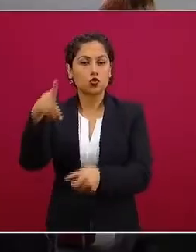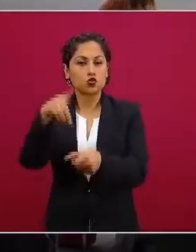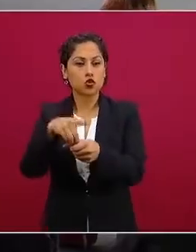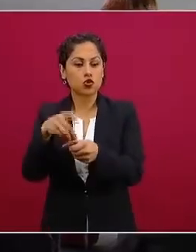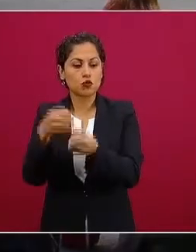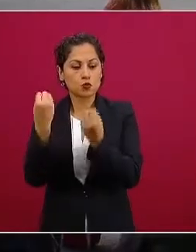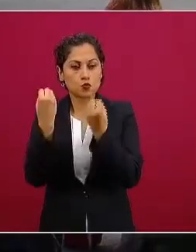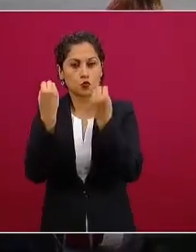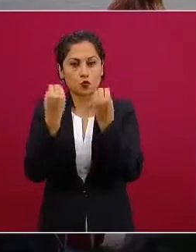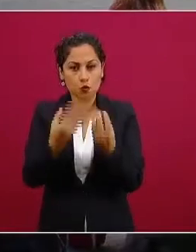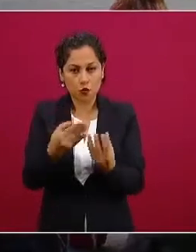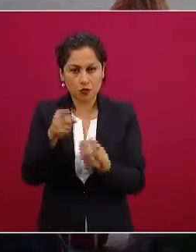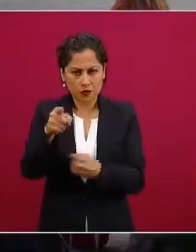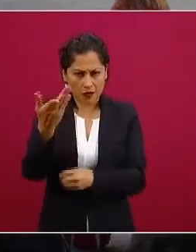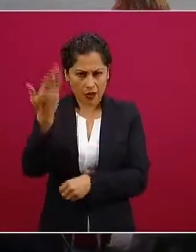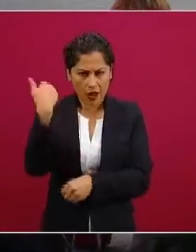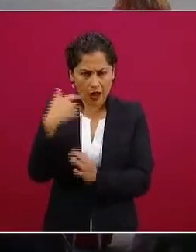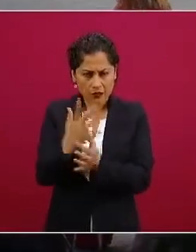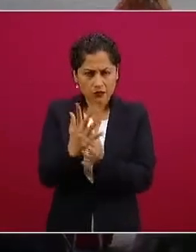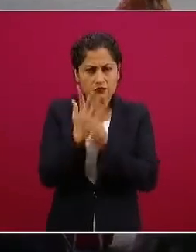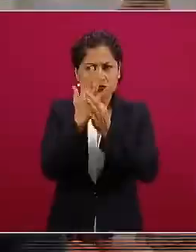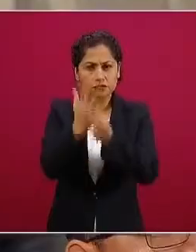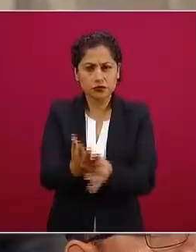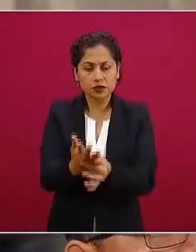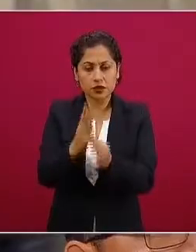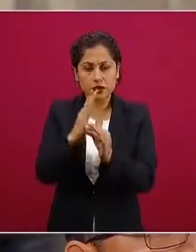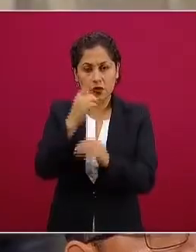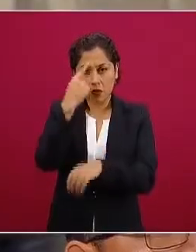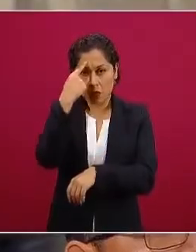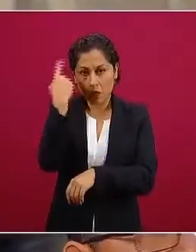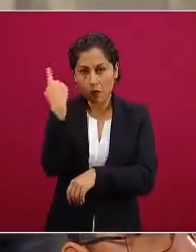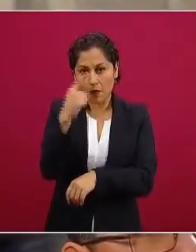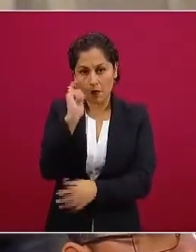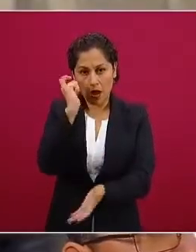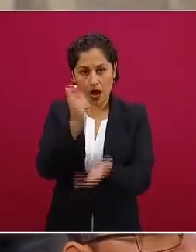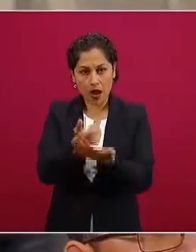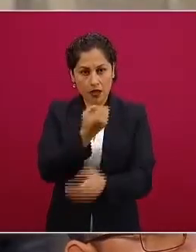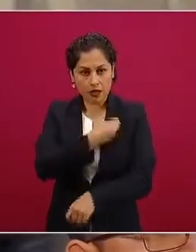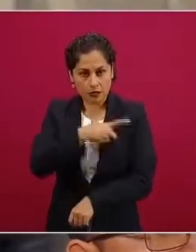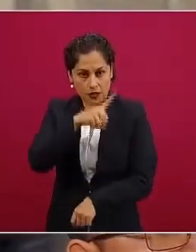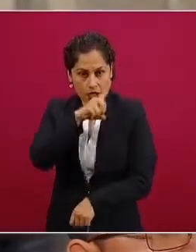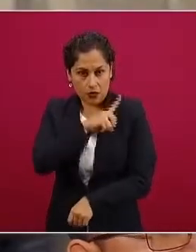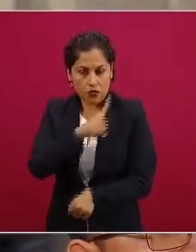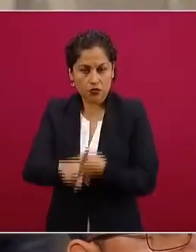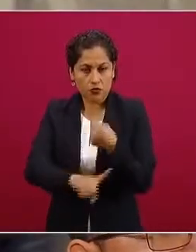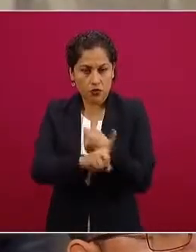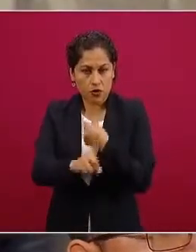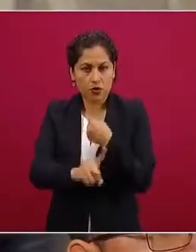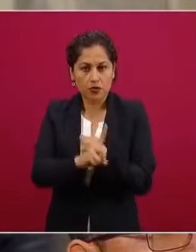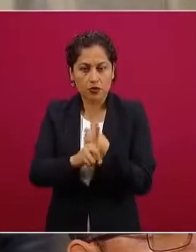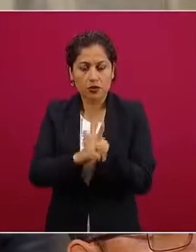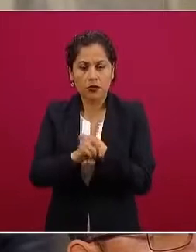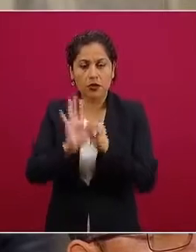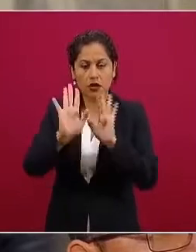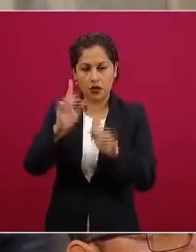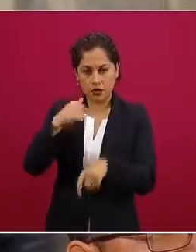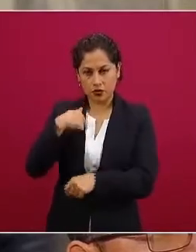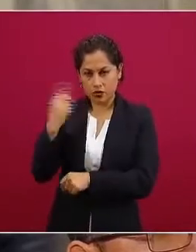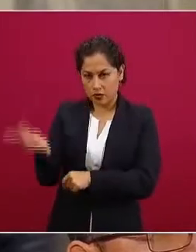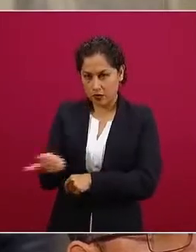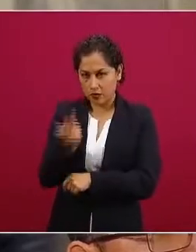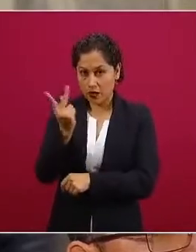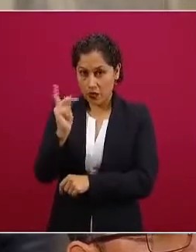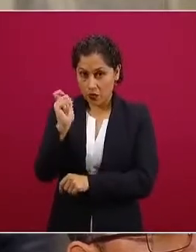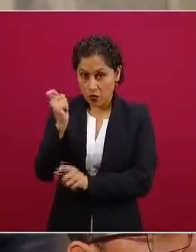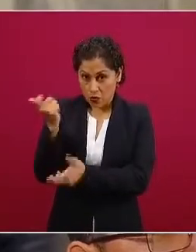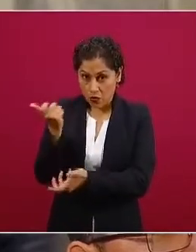que iba a ser para salud independientemente de eso por la crisis del coronavirus ha pensado destinar tanto esos recursos exclusivamente